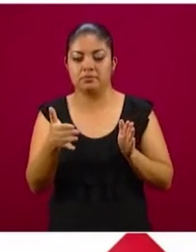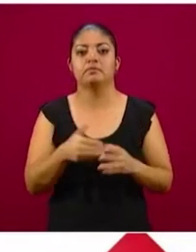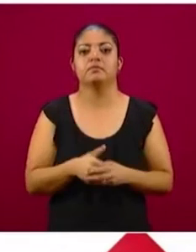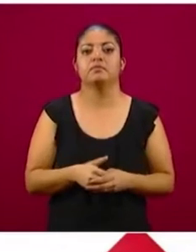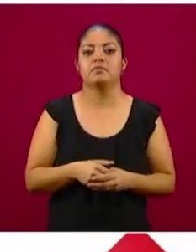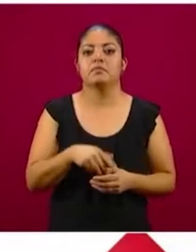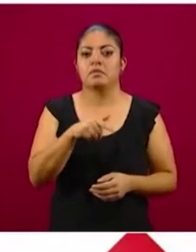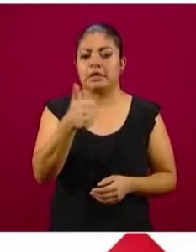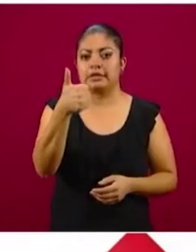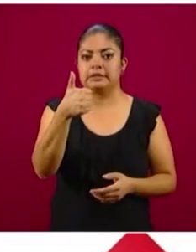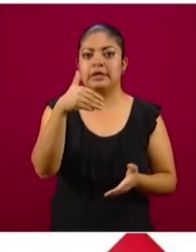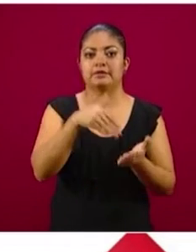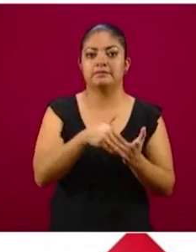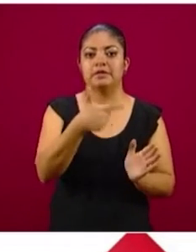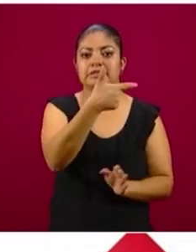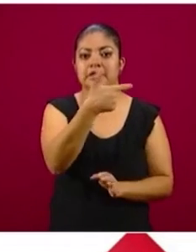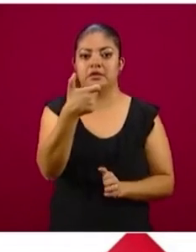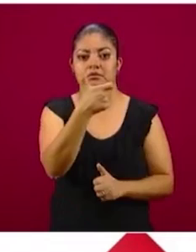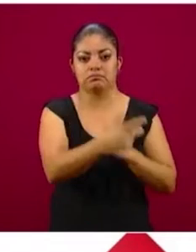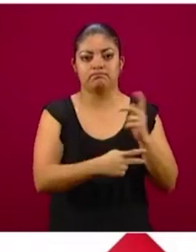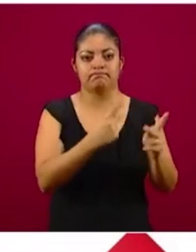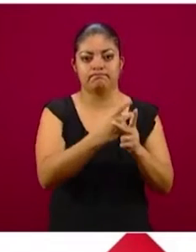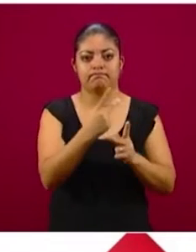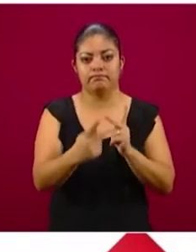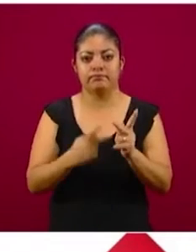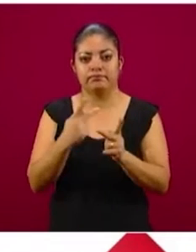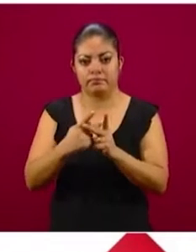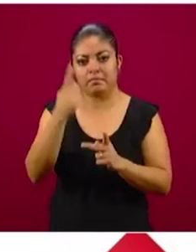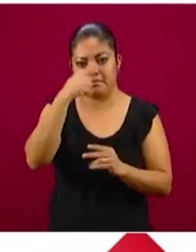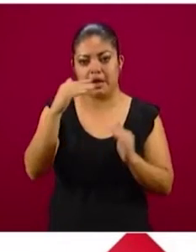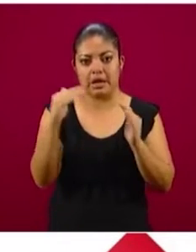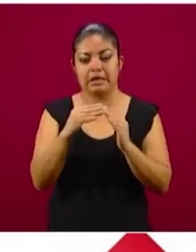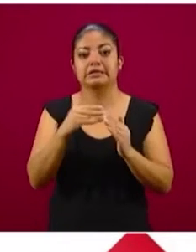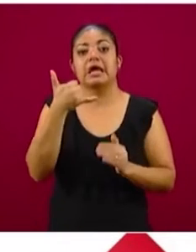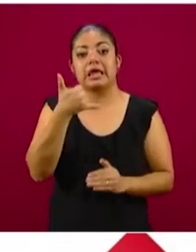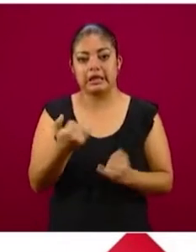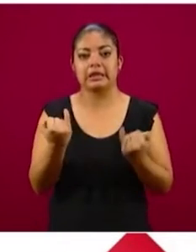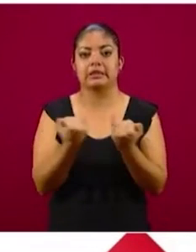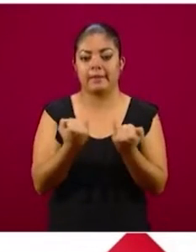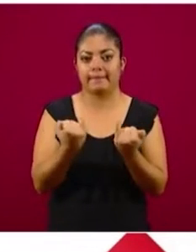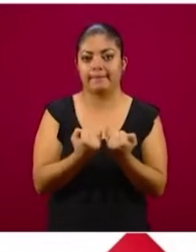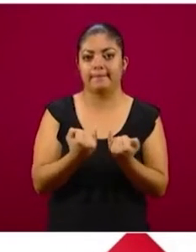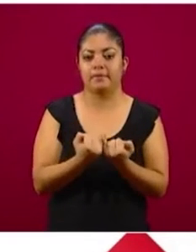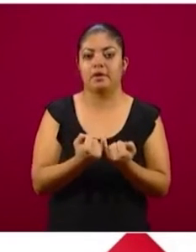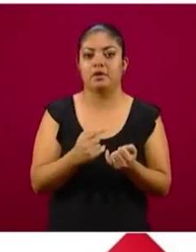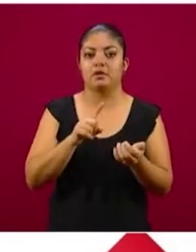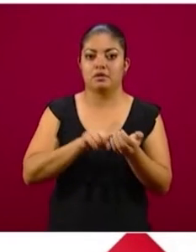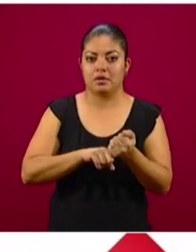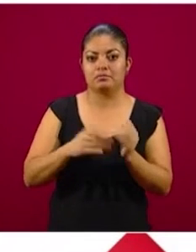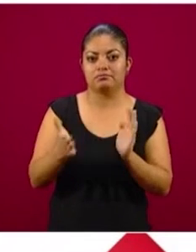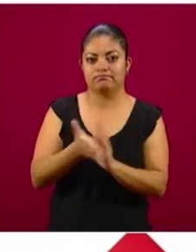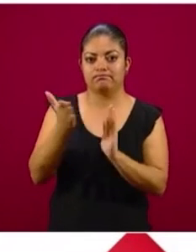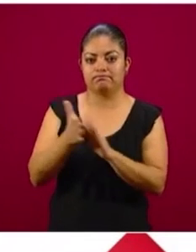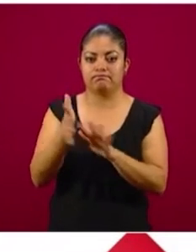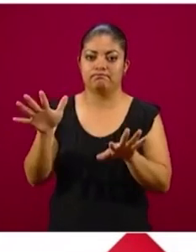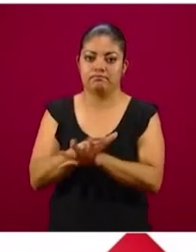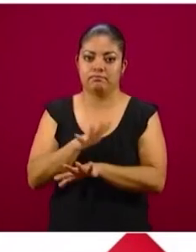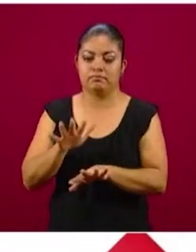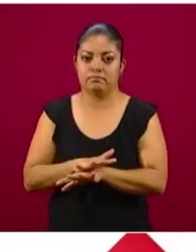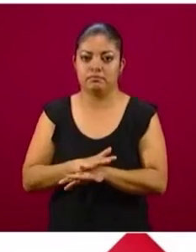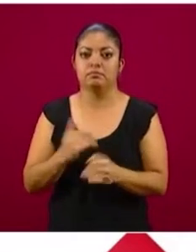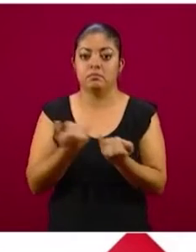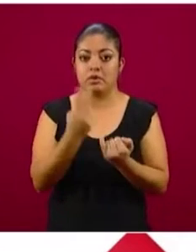6 mil 700 créditos hipotecarios y de mejora y se han inyectado tres mil millones de pesos a la